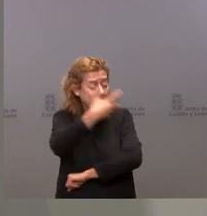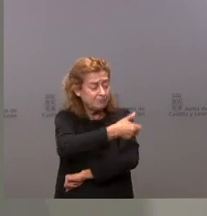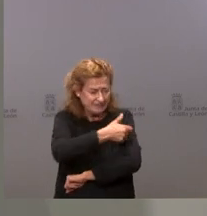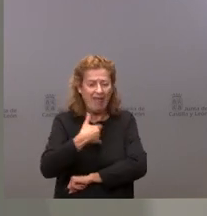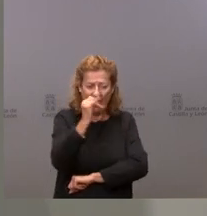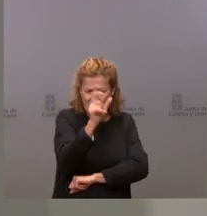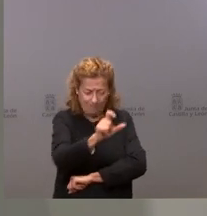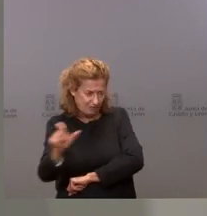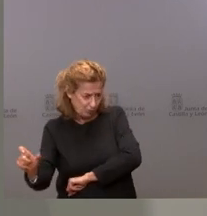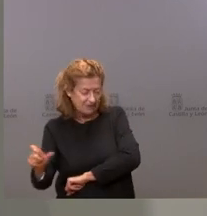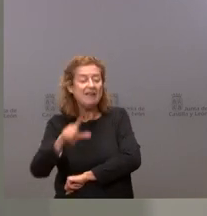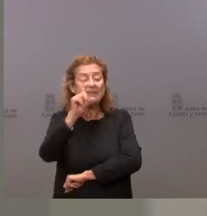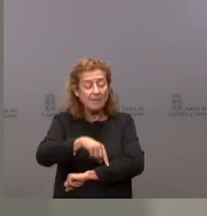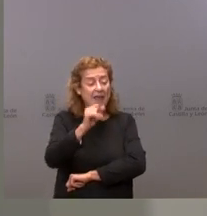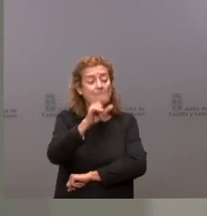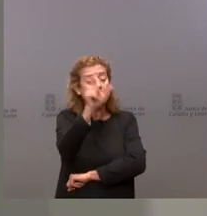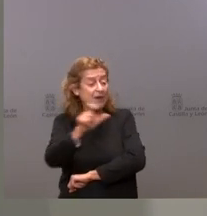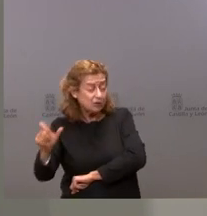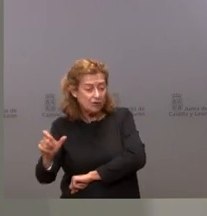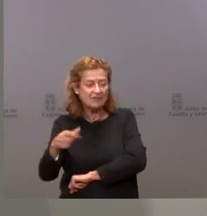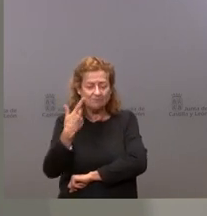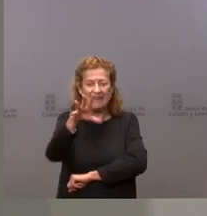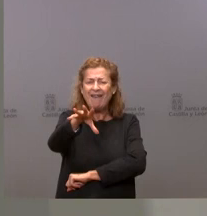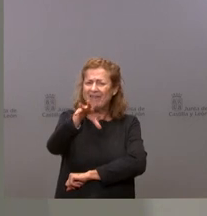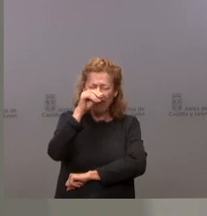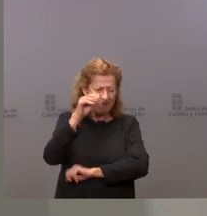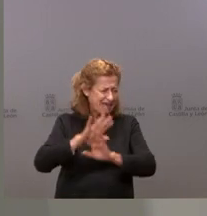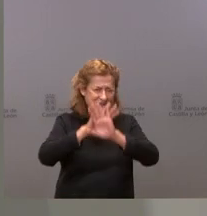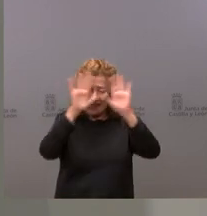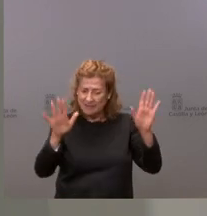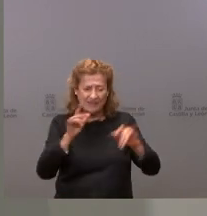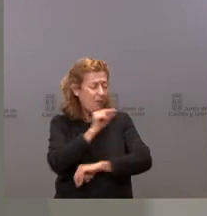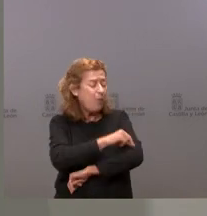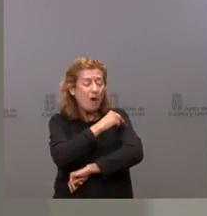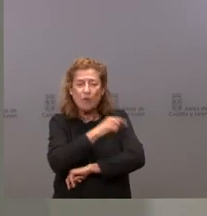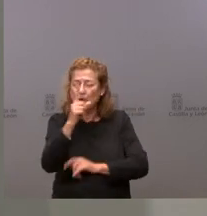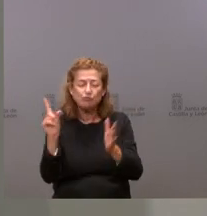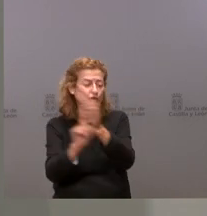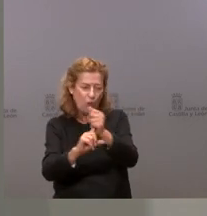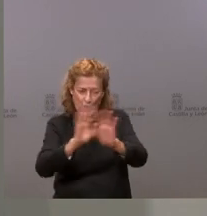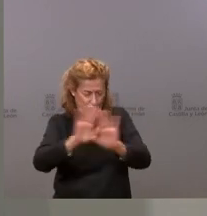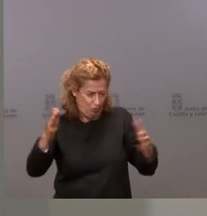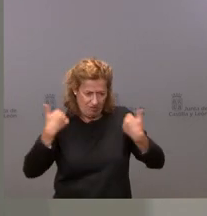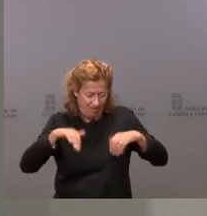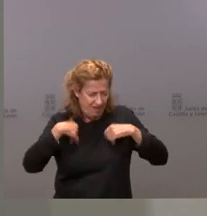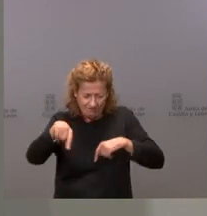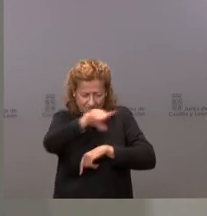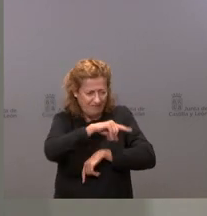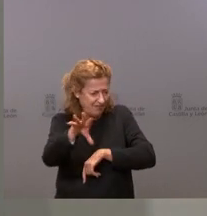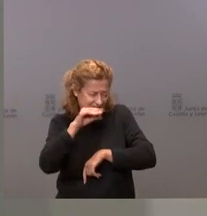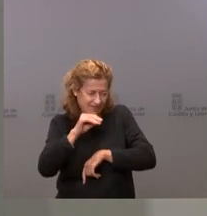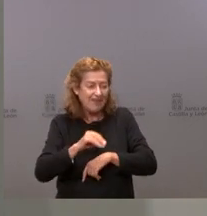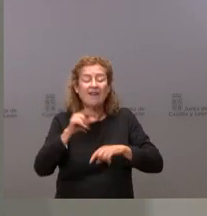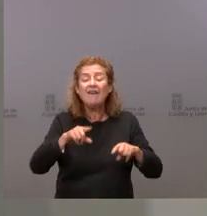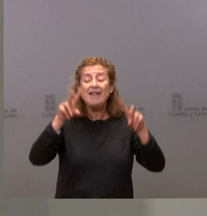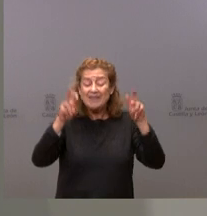también personas que han entendido claramente que la vacunación es una solución. A este respecto hay una cuestión. Uno